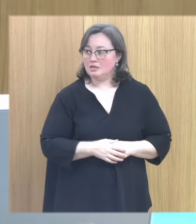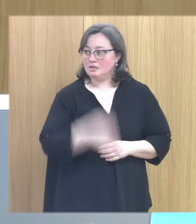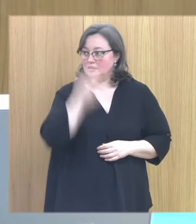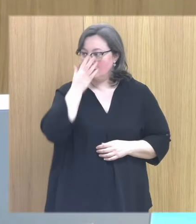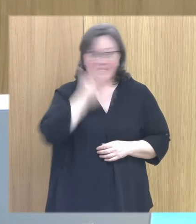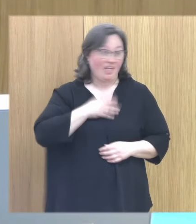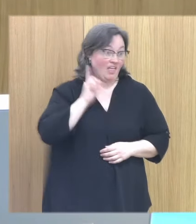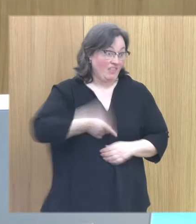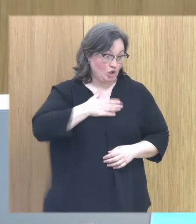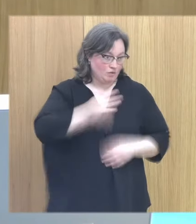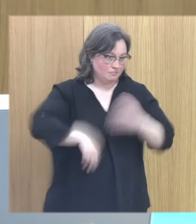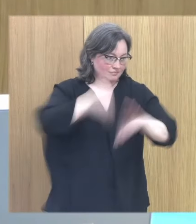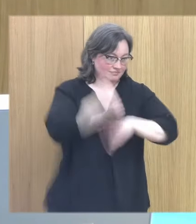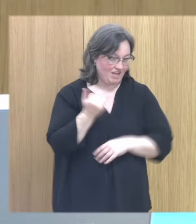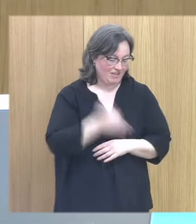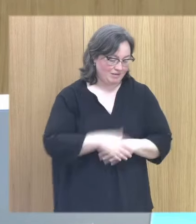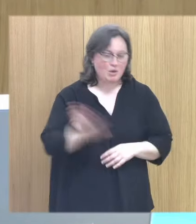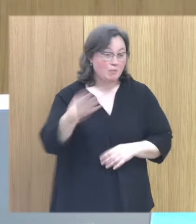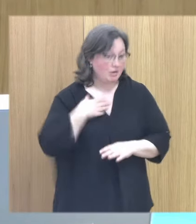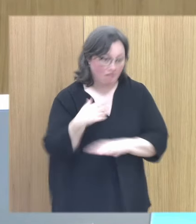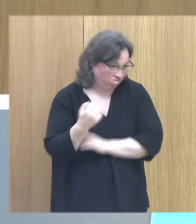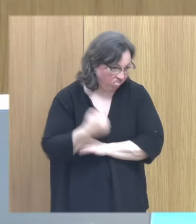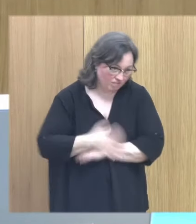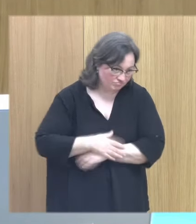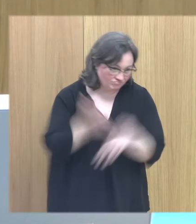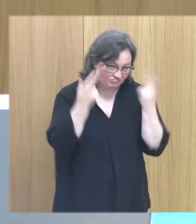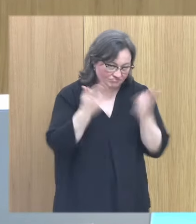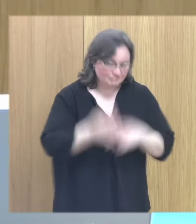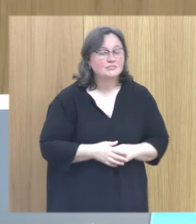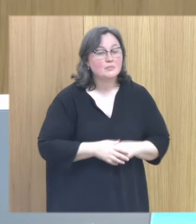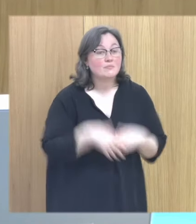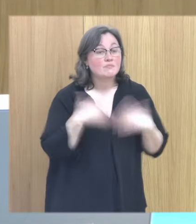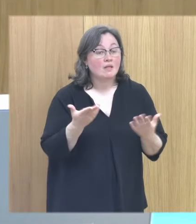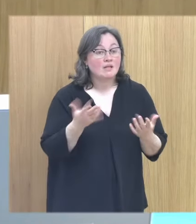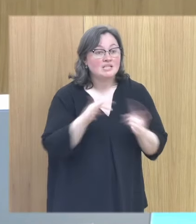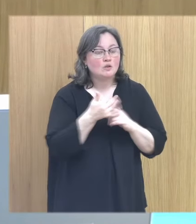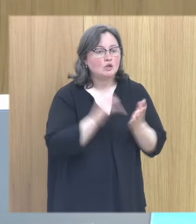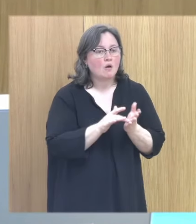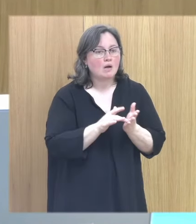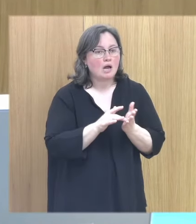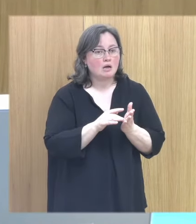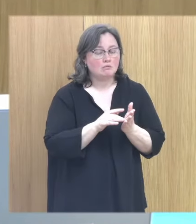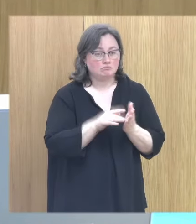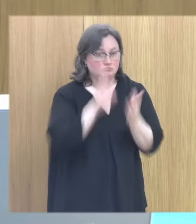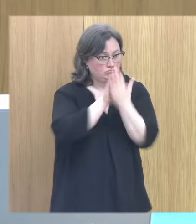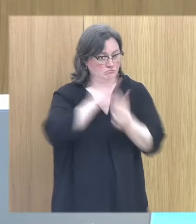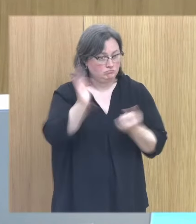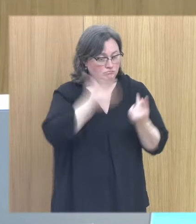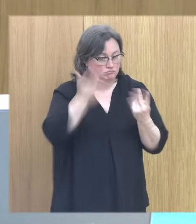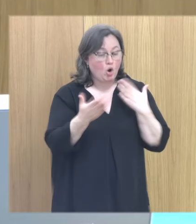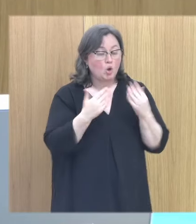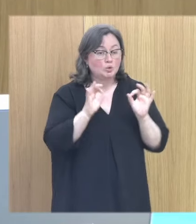es que atendemos tenemos una